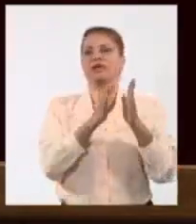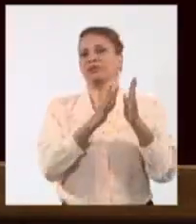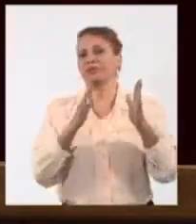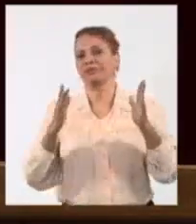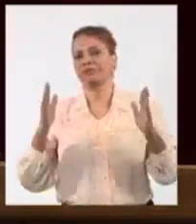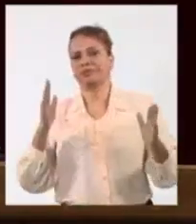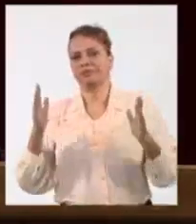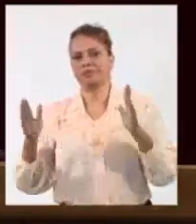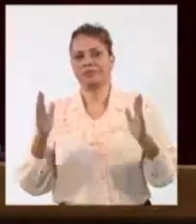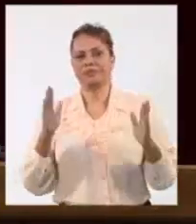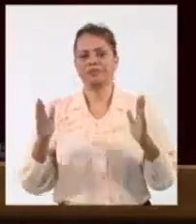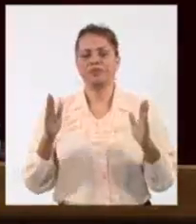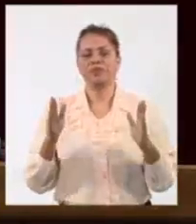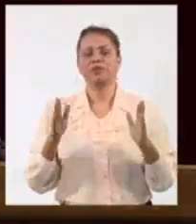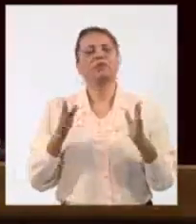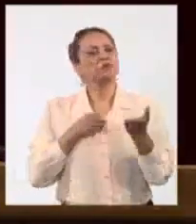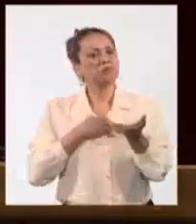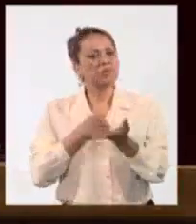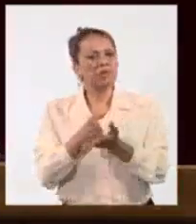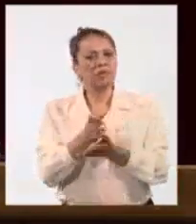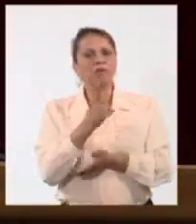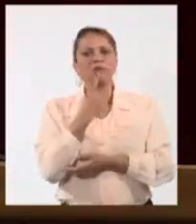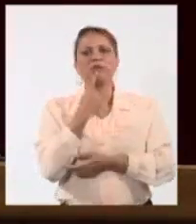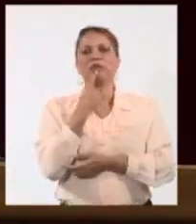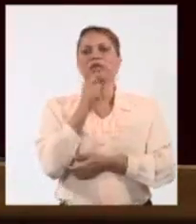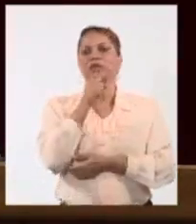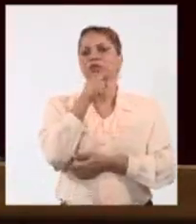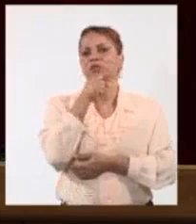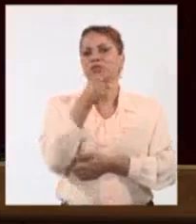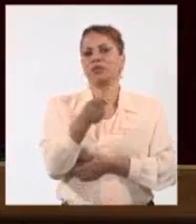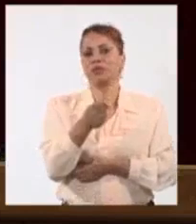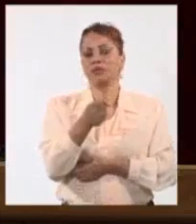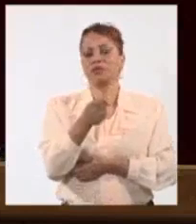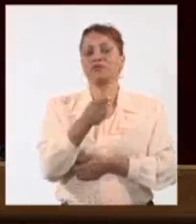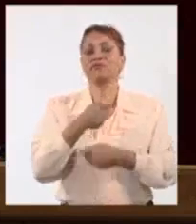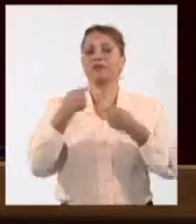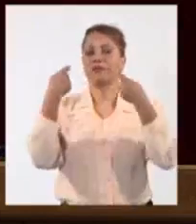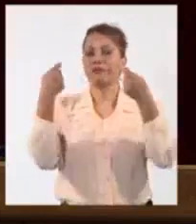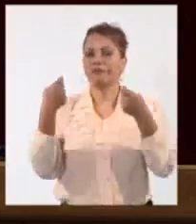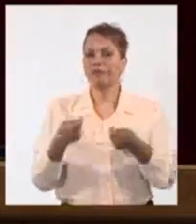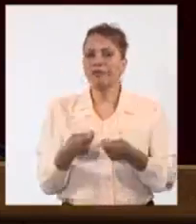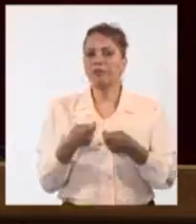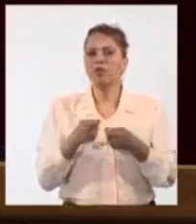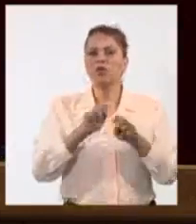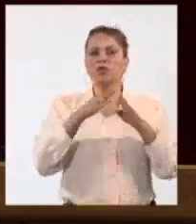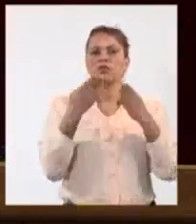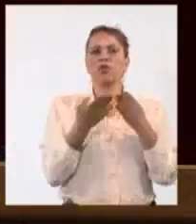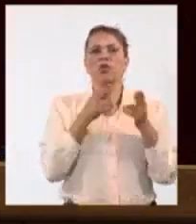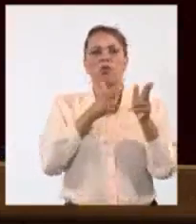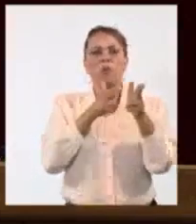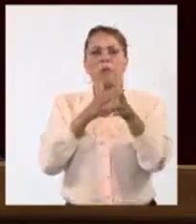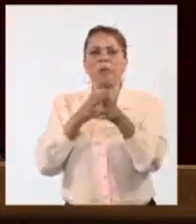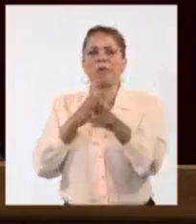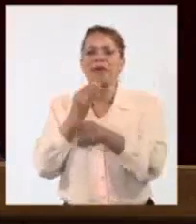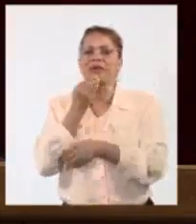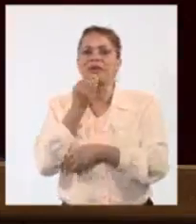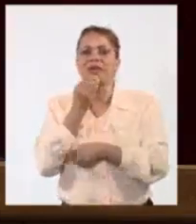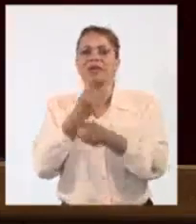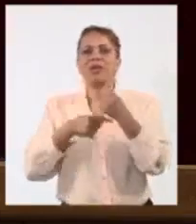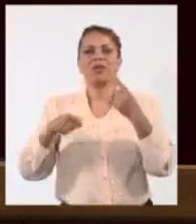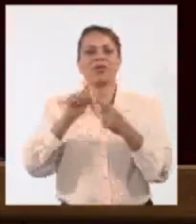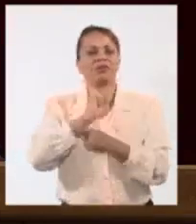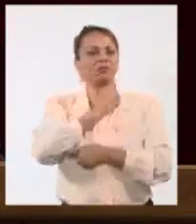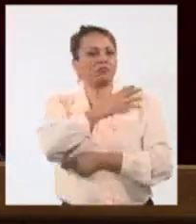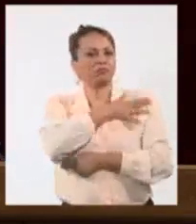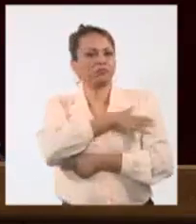Seguiremos denunciando con mucha firmeza la masacre que hoy comete Israel, la potencia ocupante